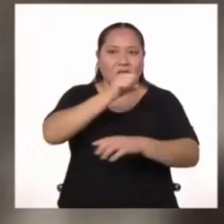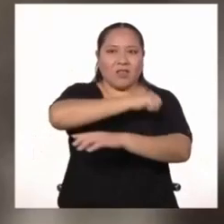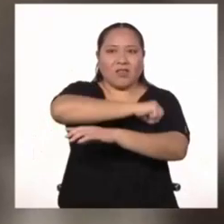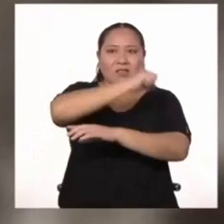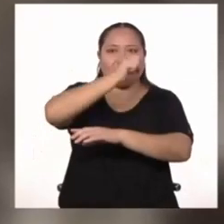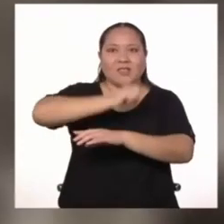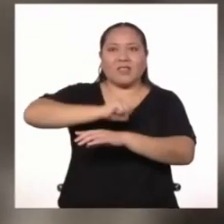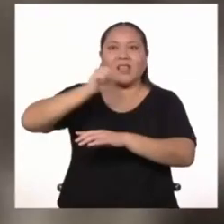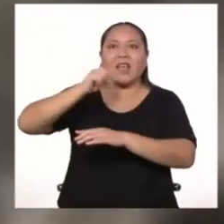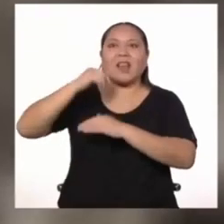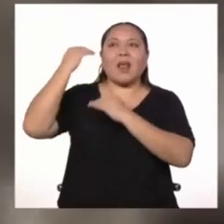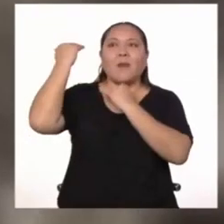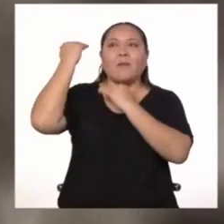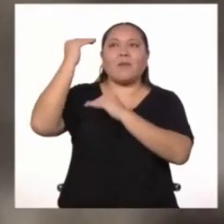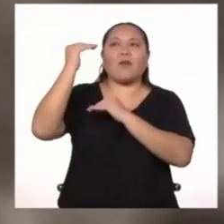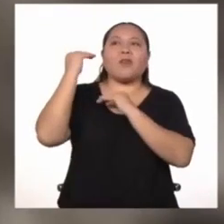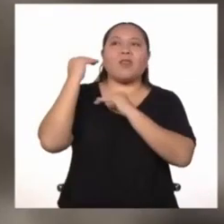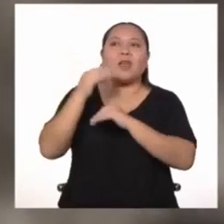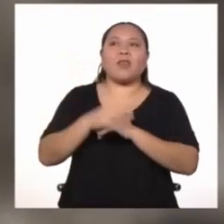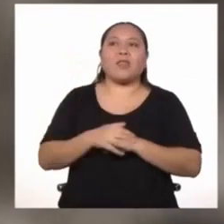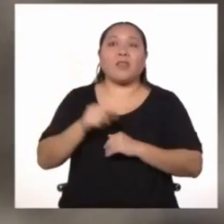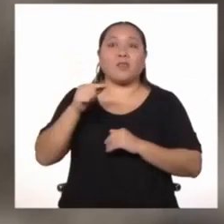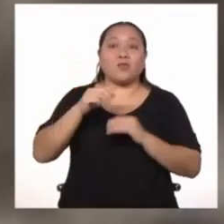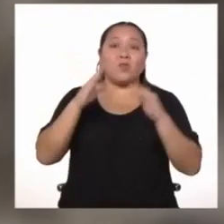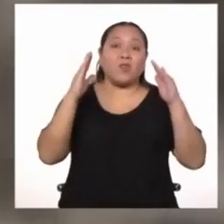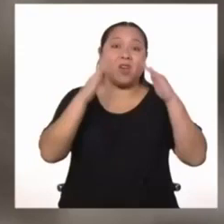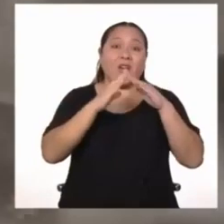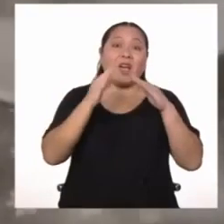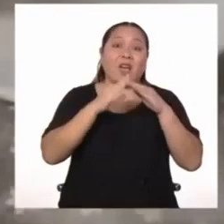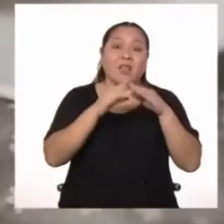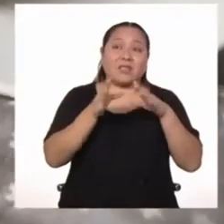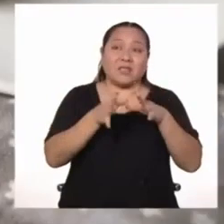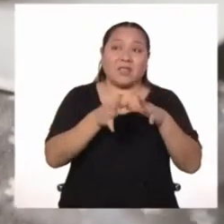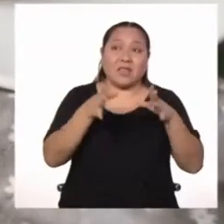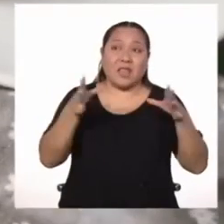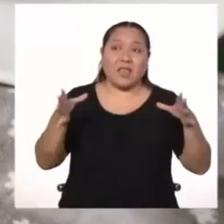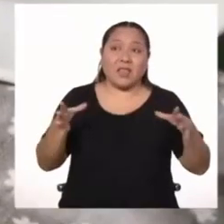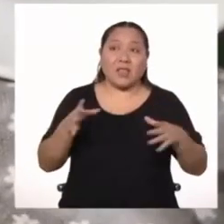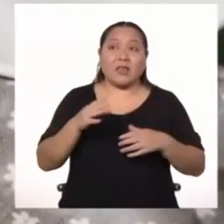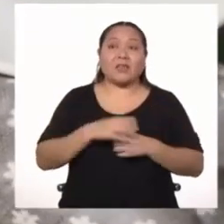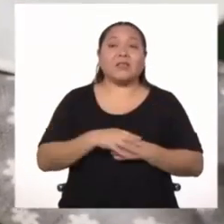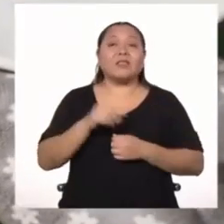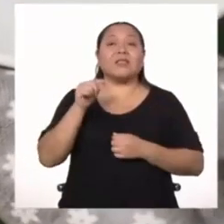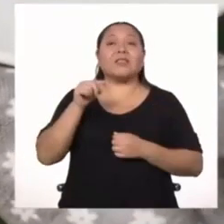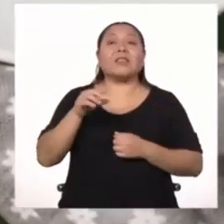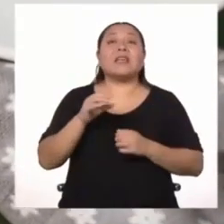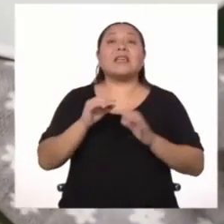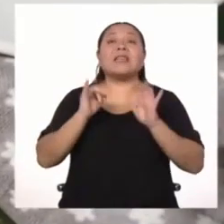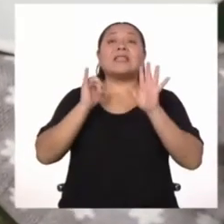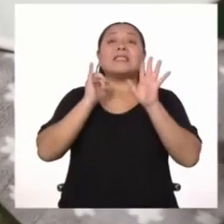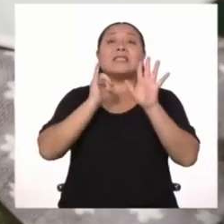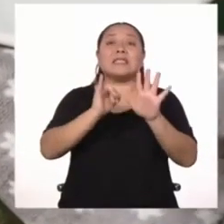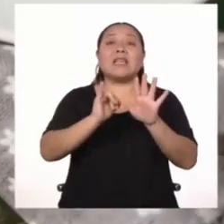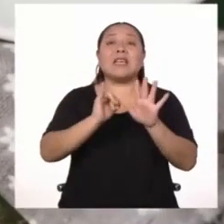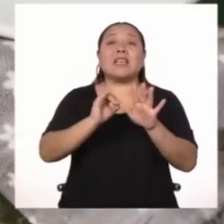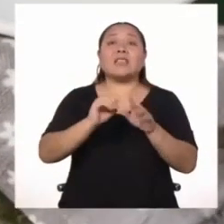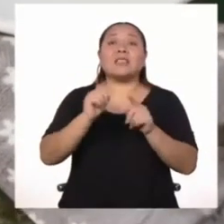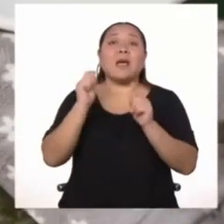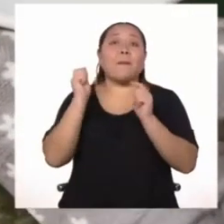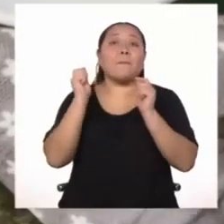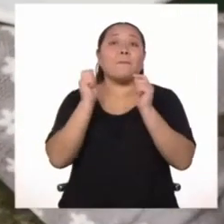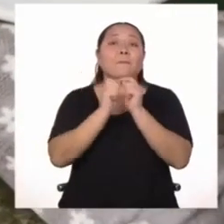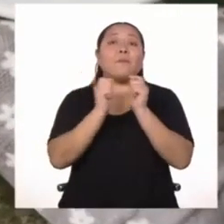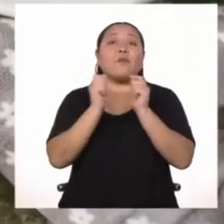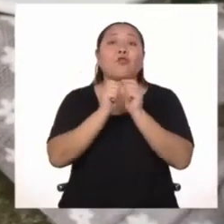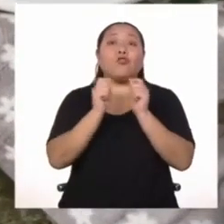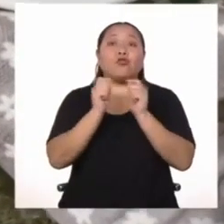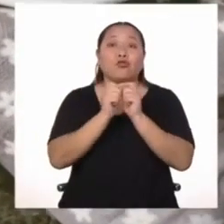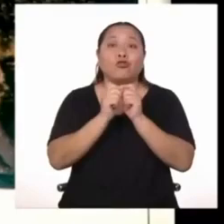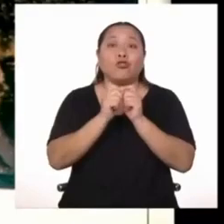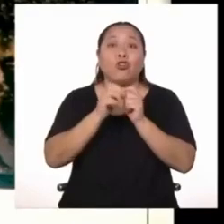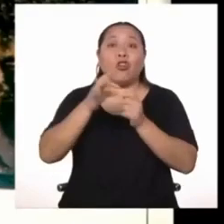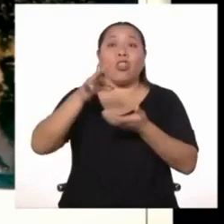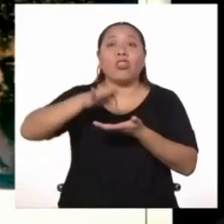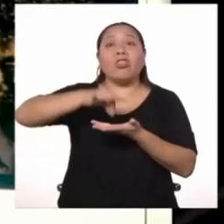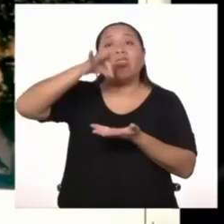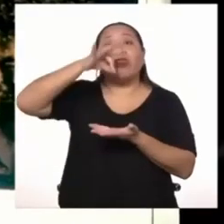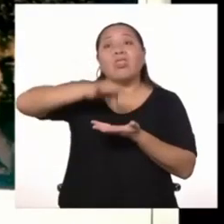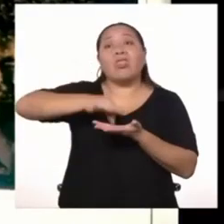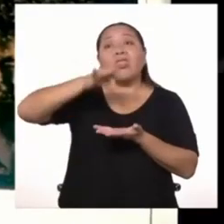piuranas. En su casa hacienda se tomaba el Five O'Clock Tea y se hablaba en inglés.